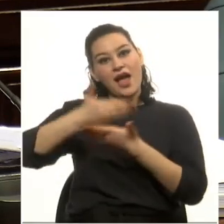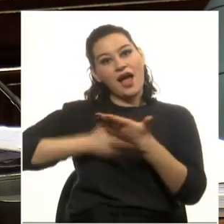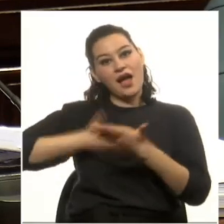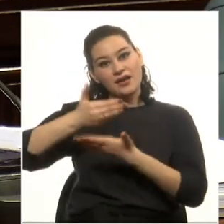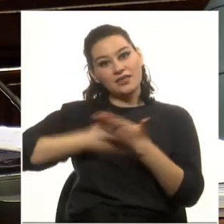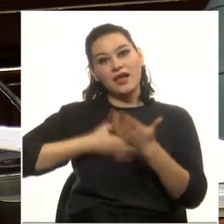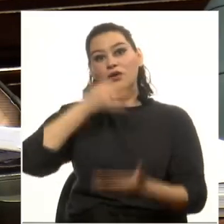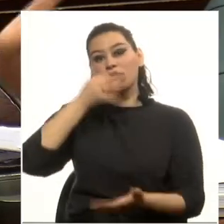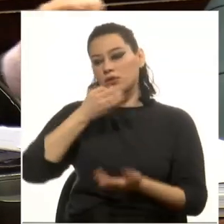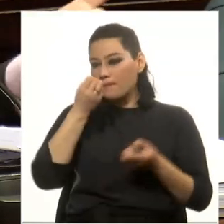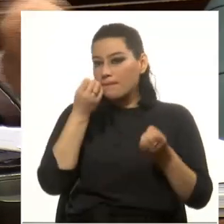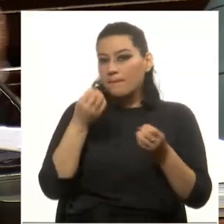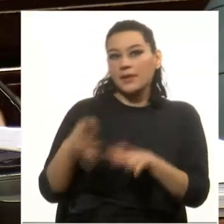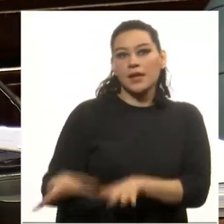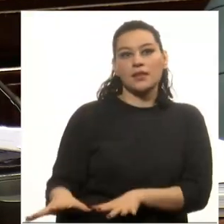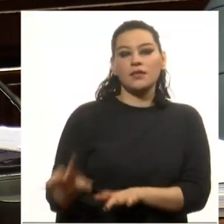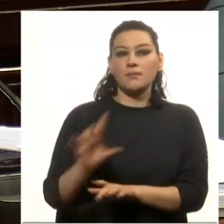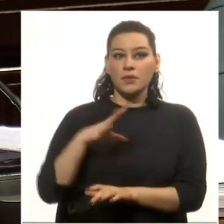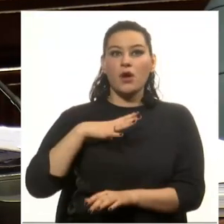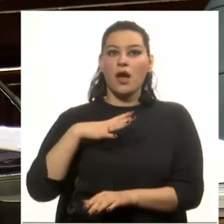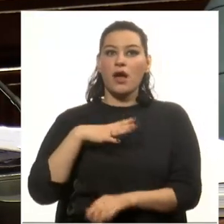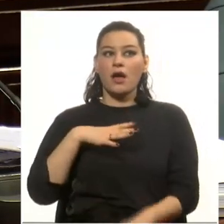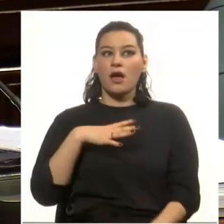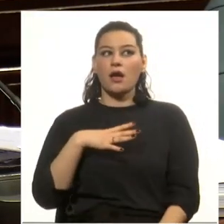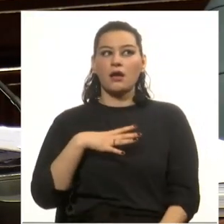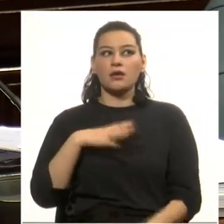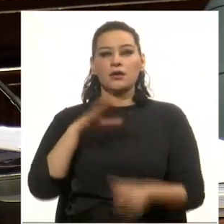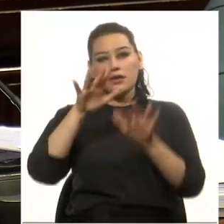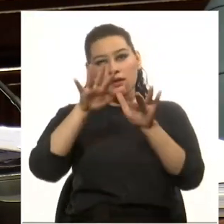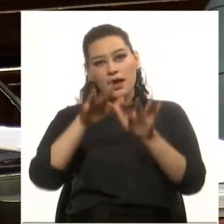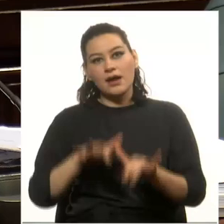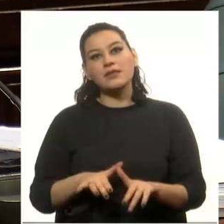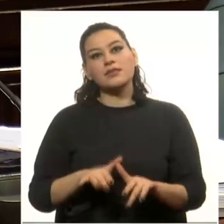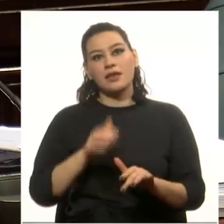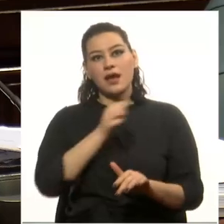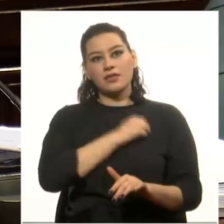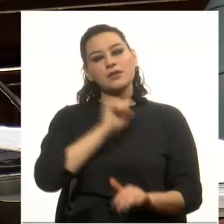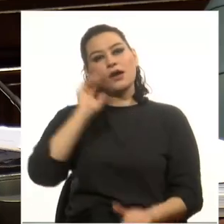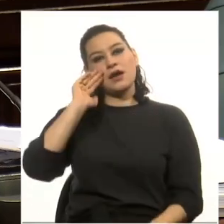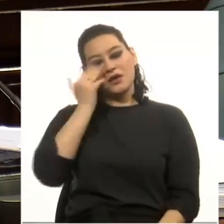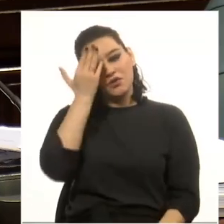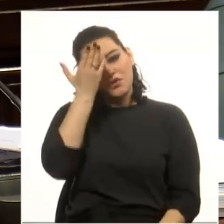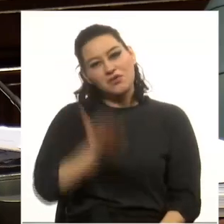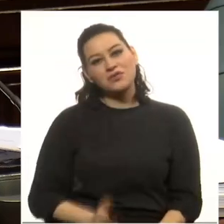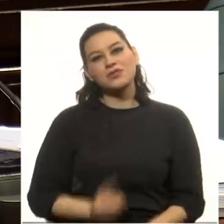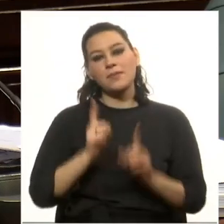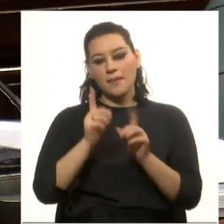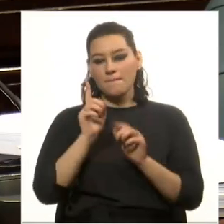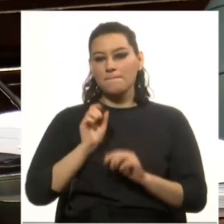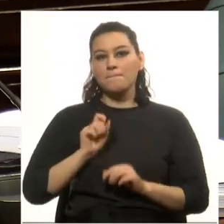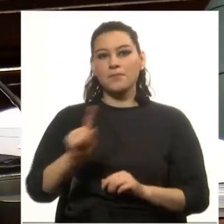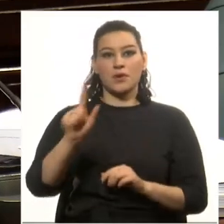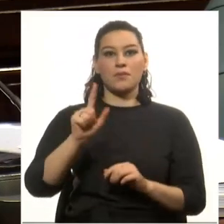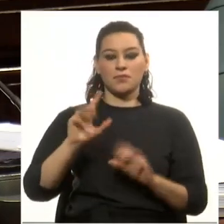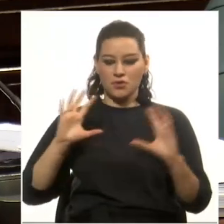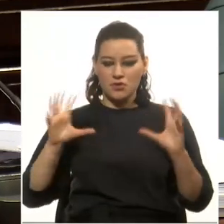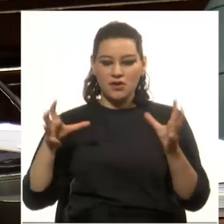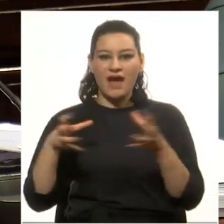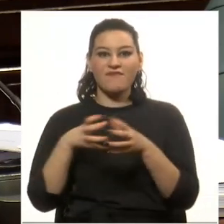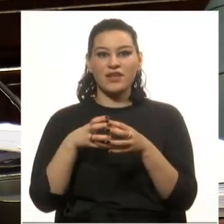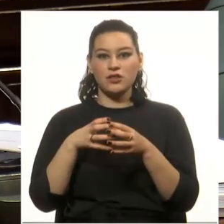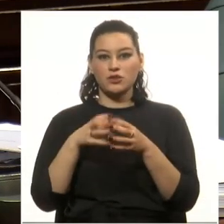Oriente se han perdido, no sólo existen cartas de Artigas que lo reconocen, sino que el propio Cabildo de